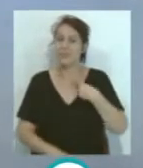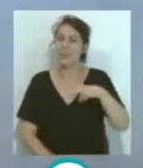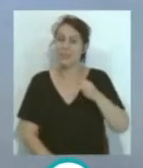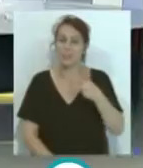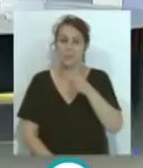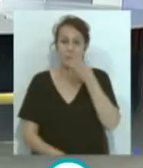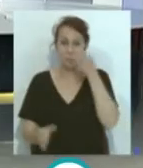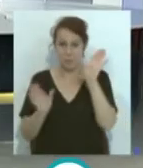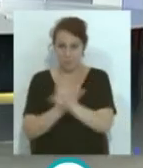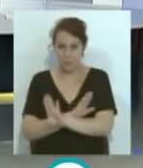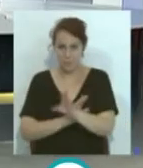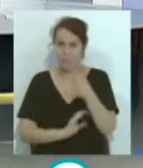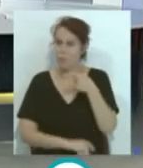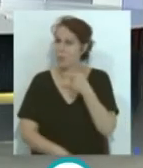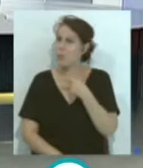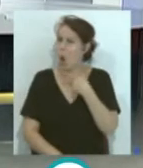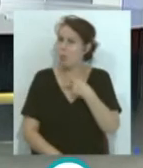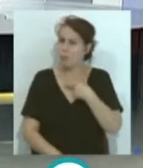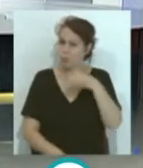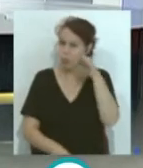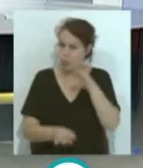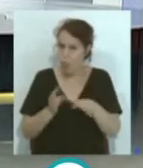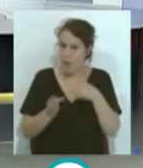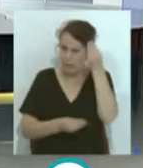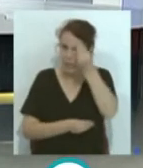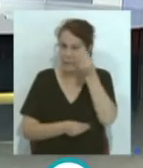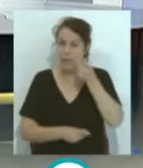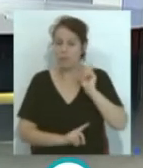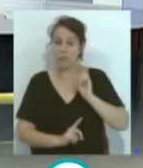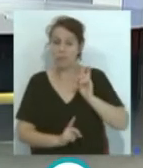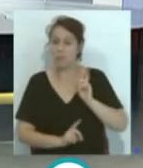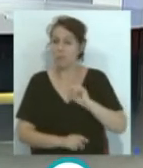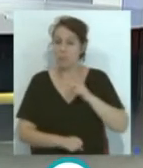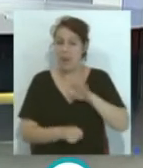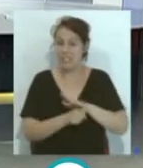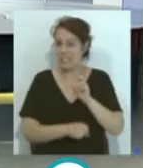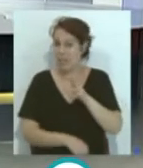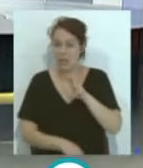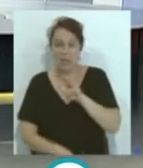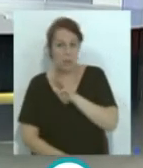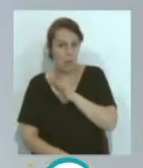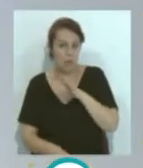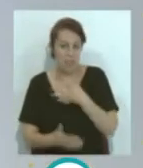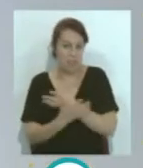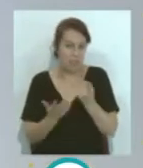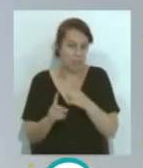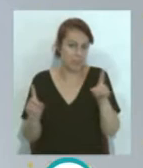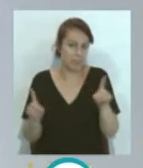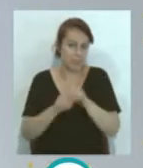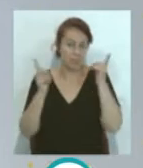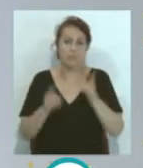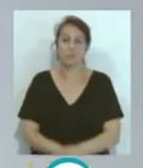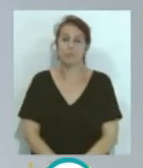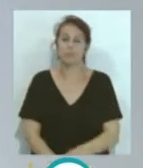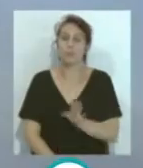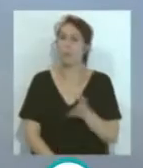buenas noches... Buenas noches... ¿Tú eres supersticioso? La verdad es que no, lo mismo da martes 13 que 14 que 16... ...sí, pero